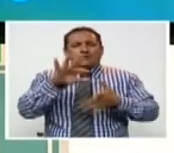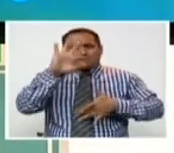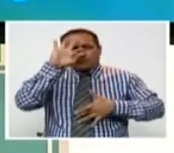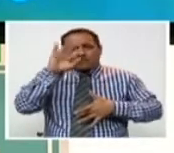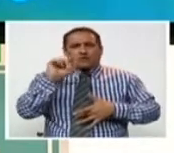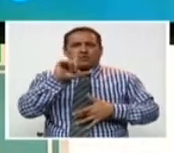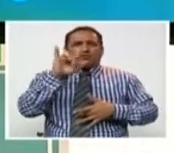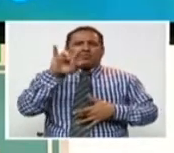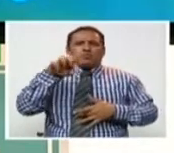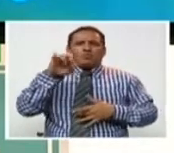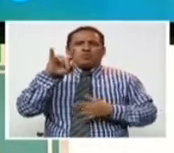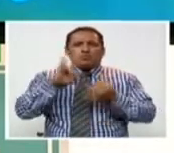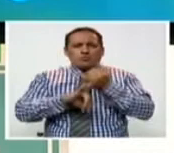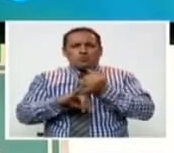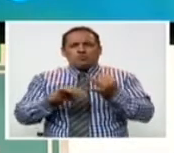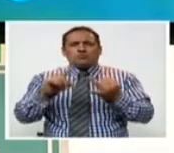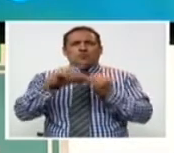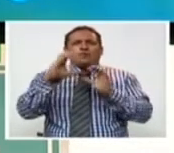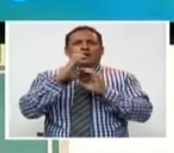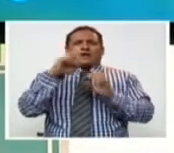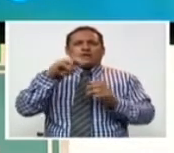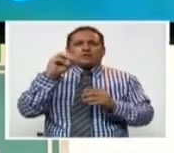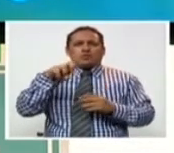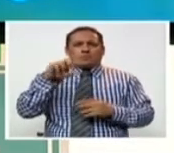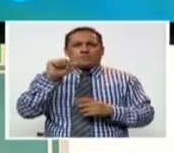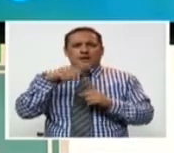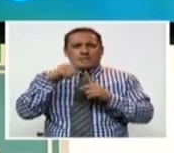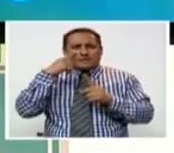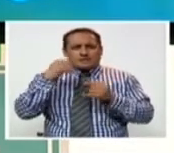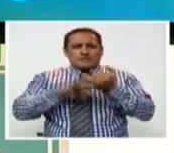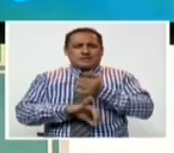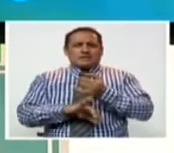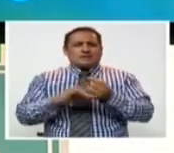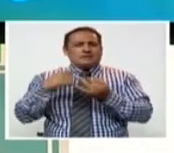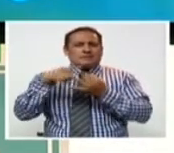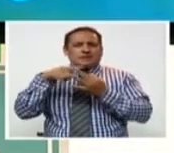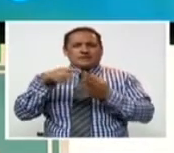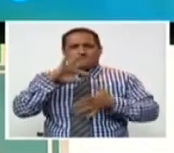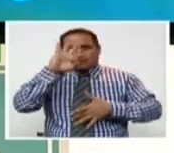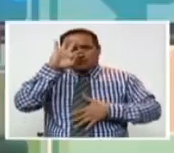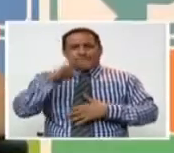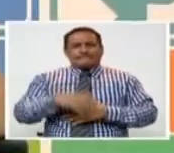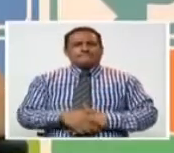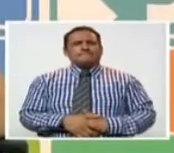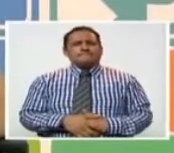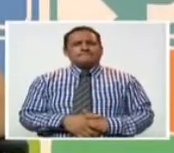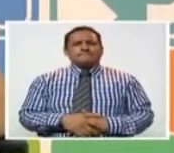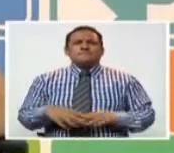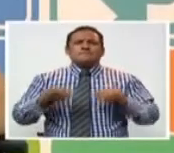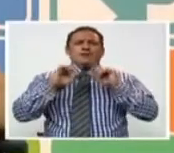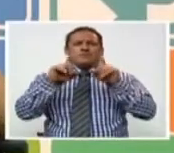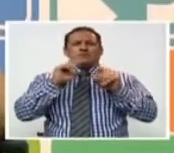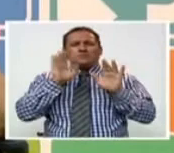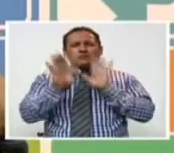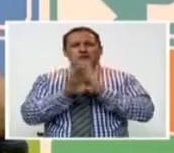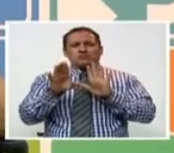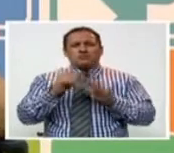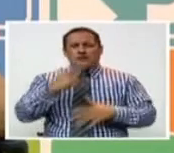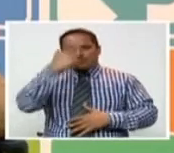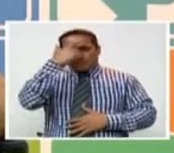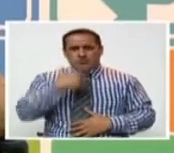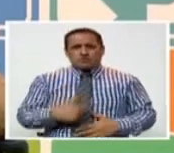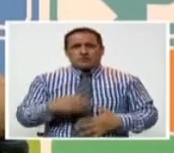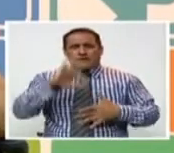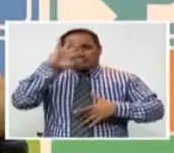inmunológicas tipo lupus, tipo colagenopatías, que a veces desarrolla esta enfermedad. Y, doctor, las personas que sufren